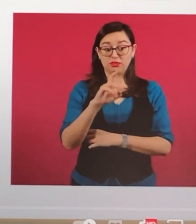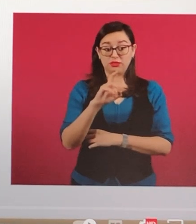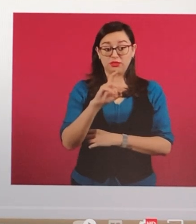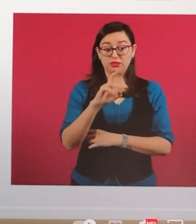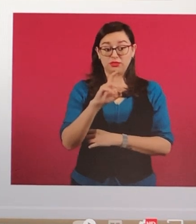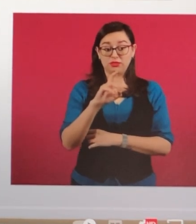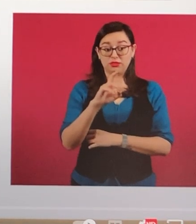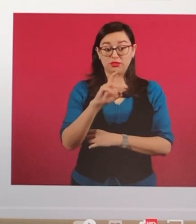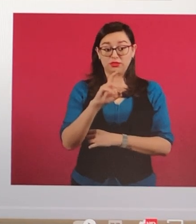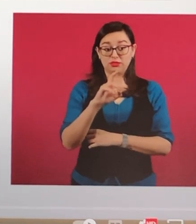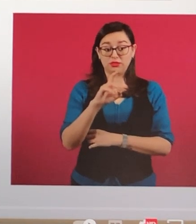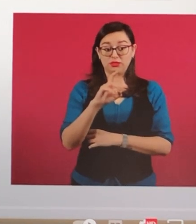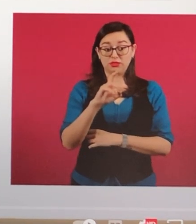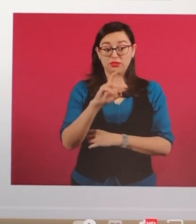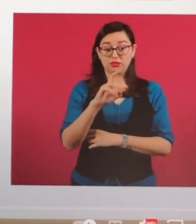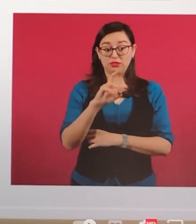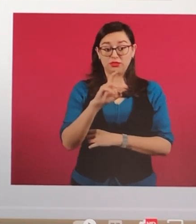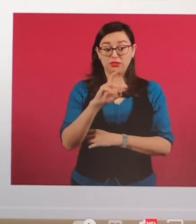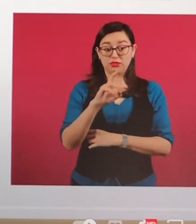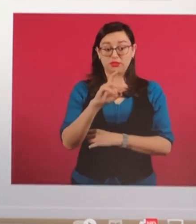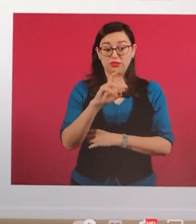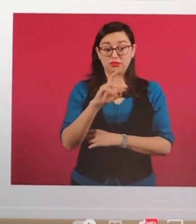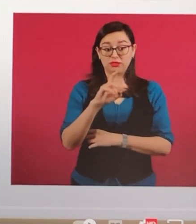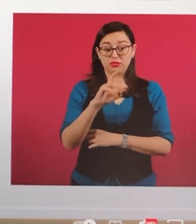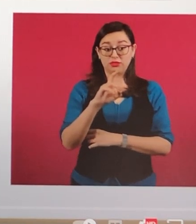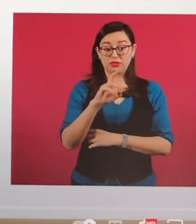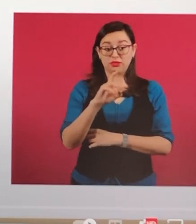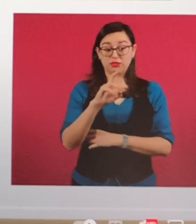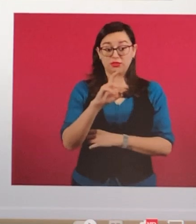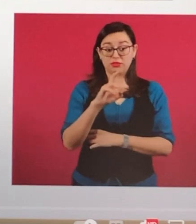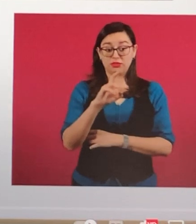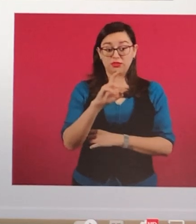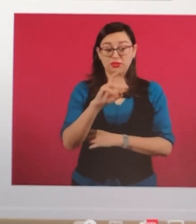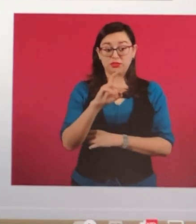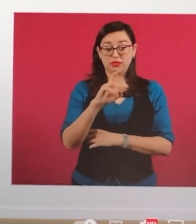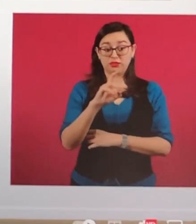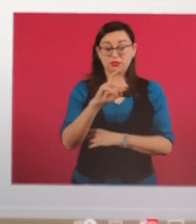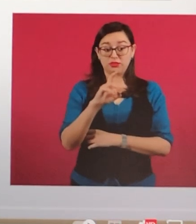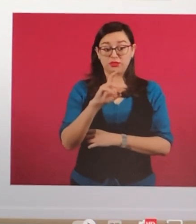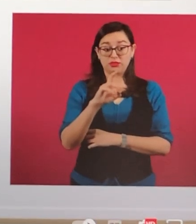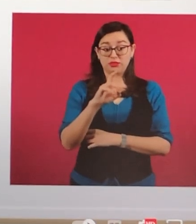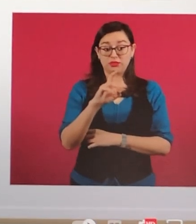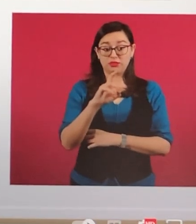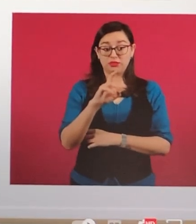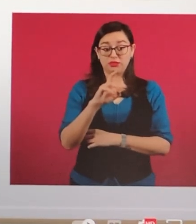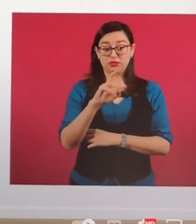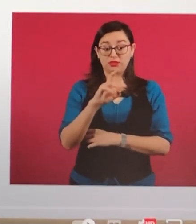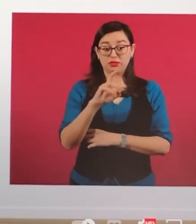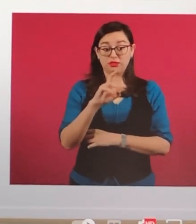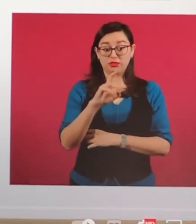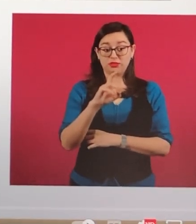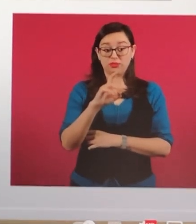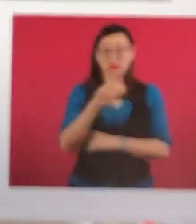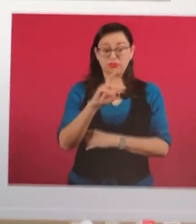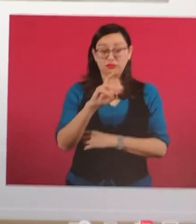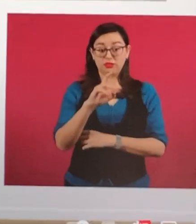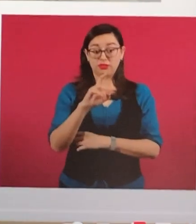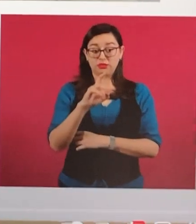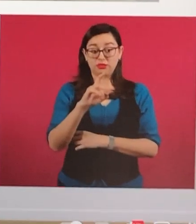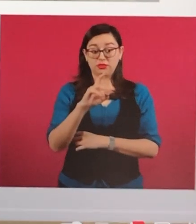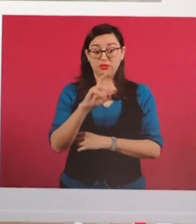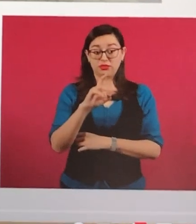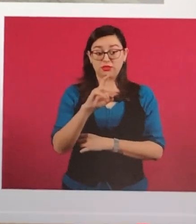presentó algunas cifras que me parecieron muy interesantes, las cifras que presentó la secretaria Alicia Bárcenas.